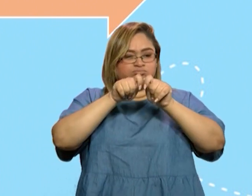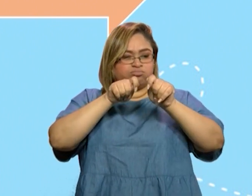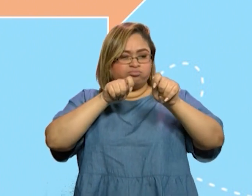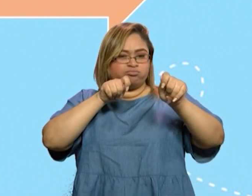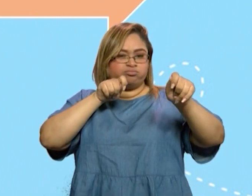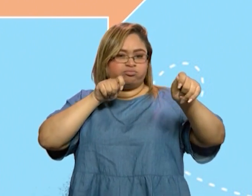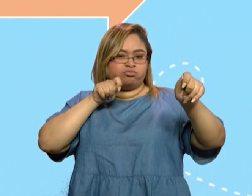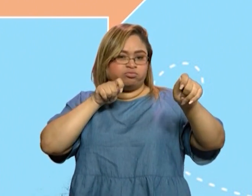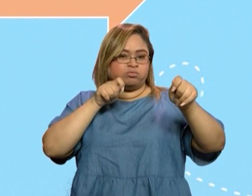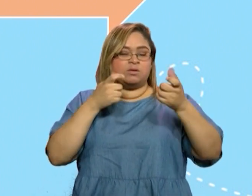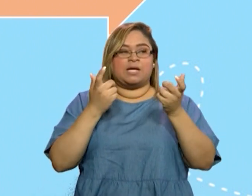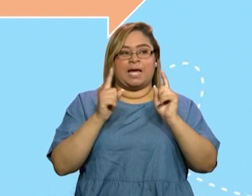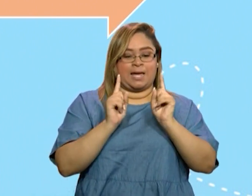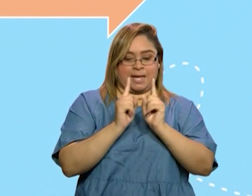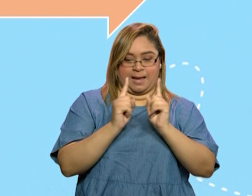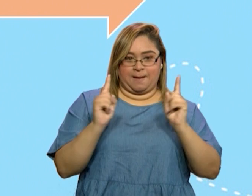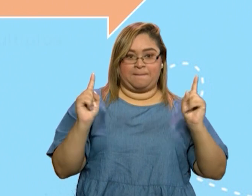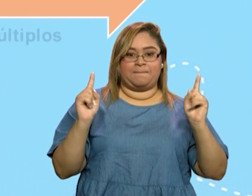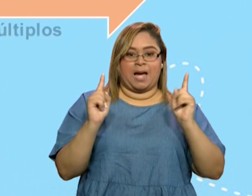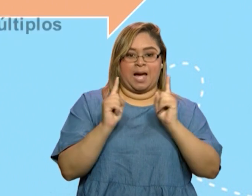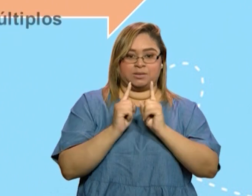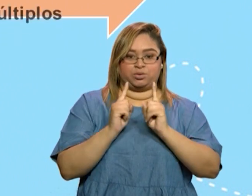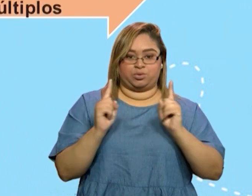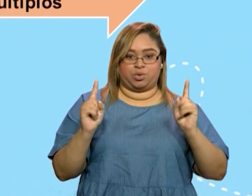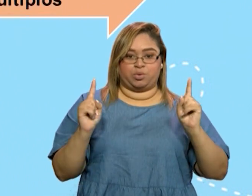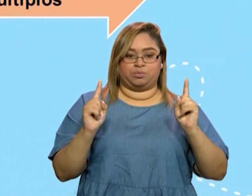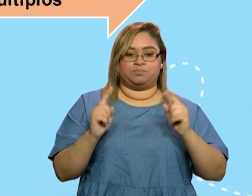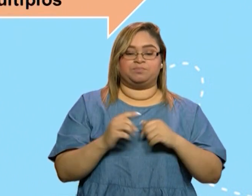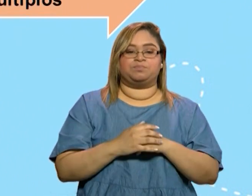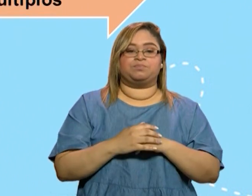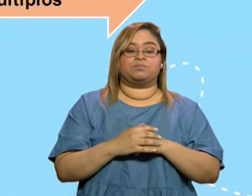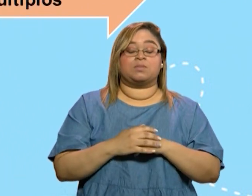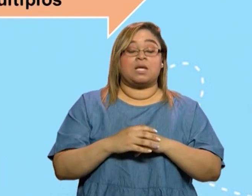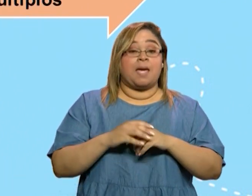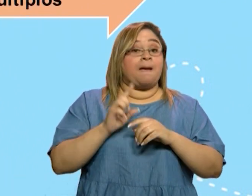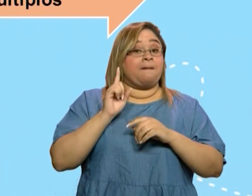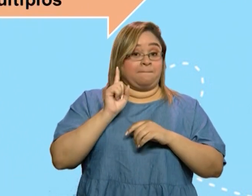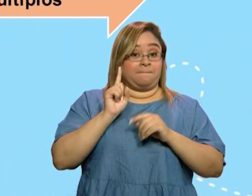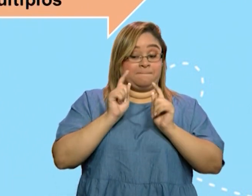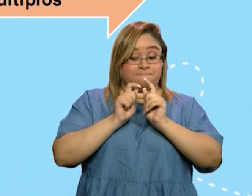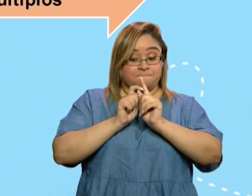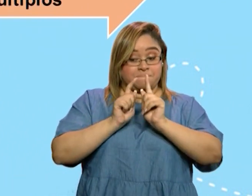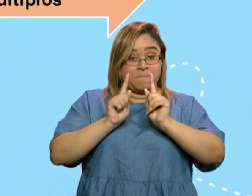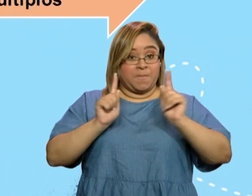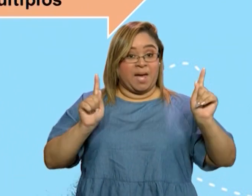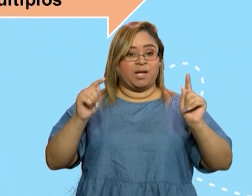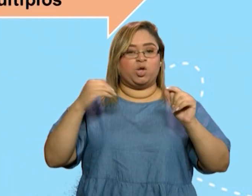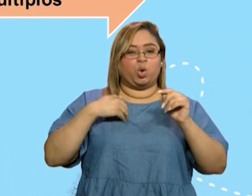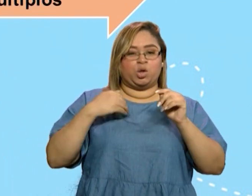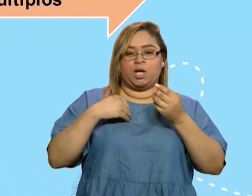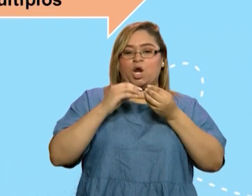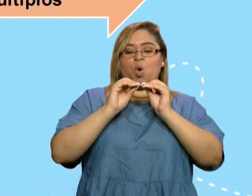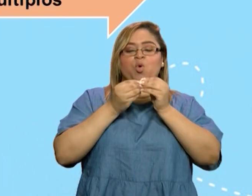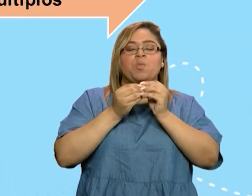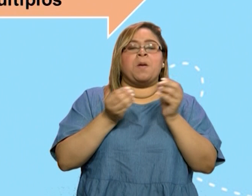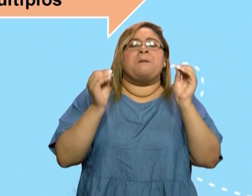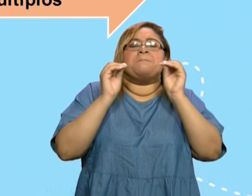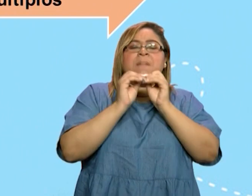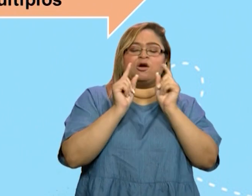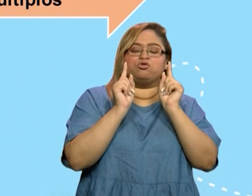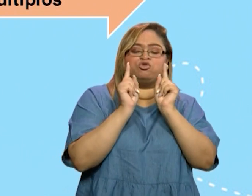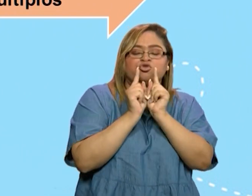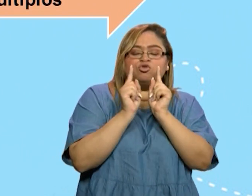longitud. El metro tiene múltiplos y submúltiplos. Y vamos a ver qué es eso de